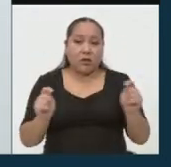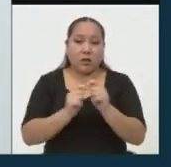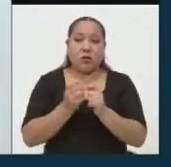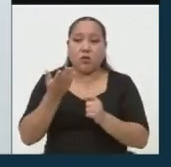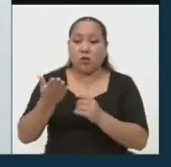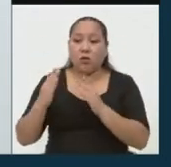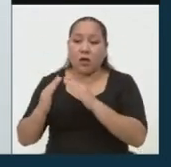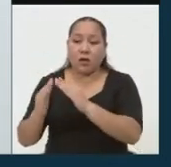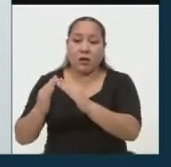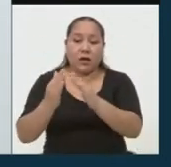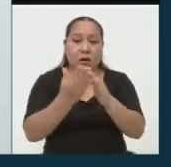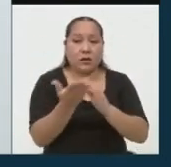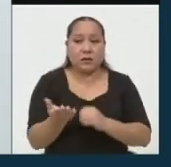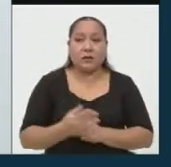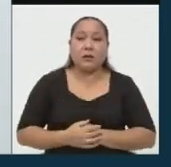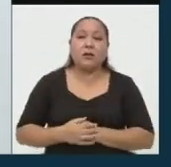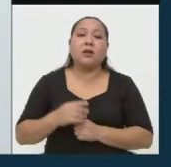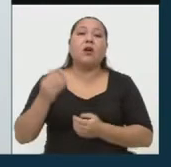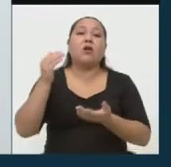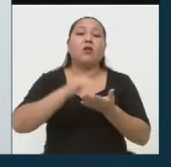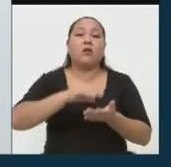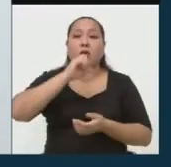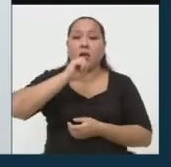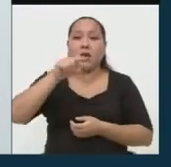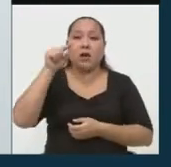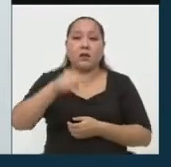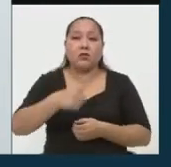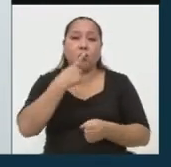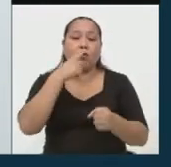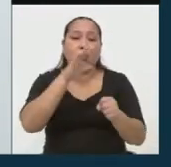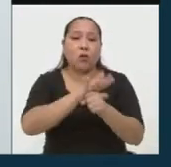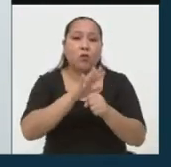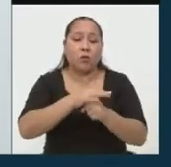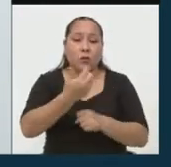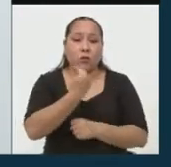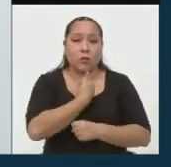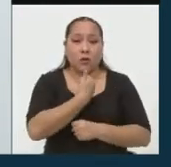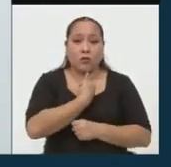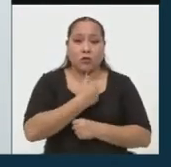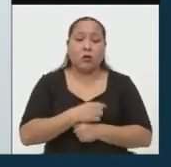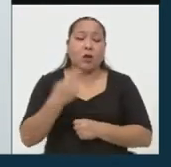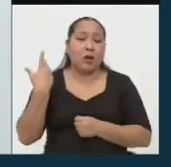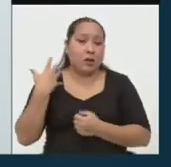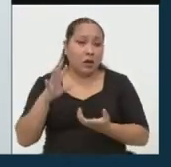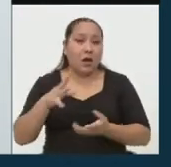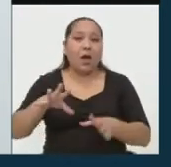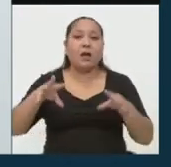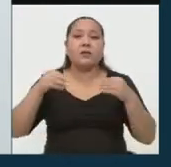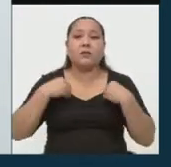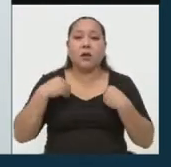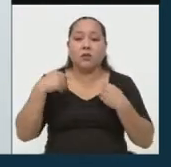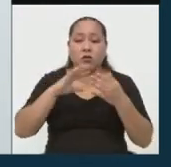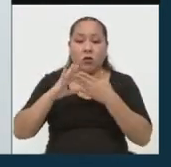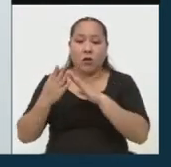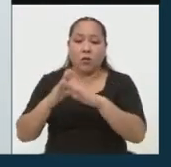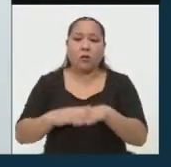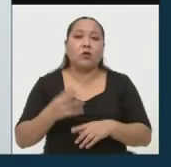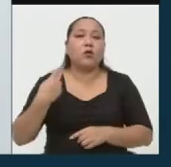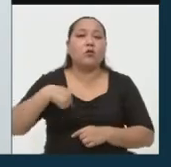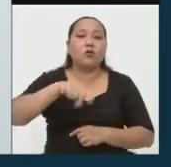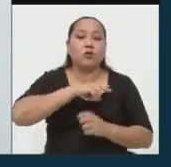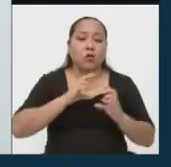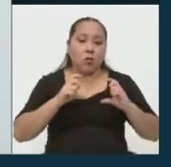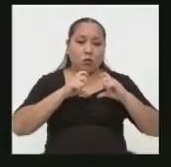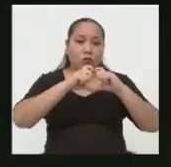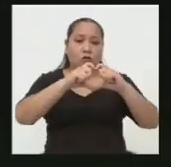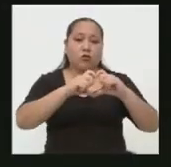predios, por ejemplo. Y lo repito, este es un compromiso personal que asumimos con la población y como Somos Perú.